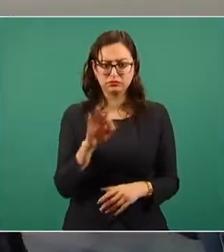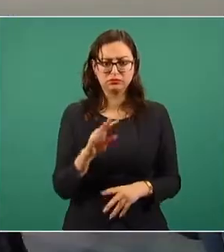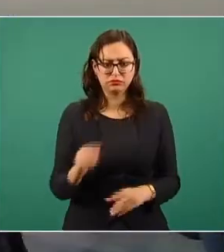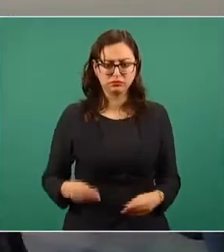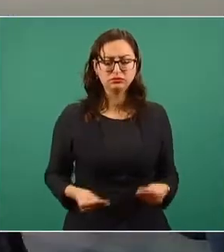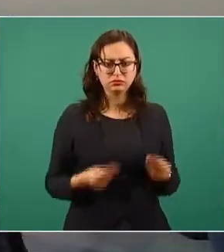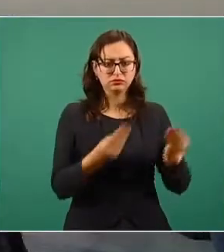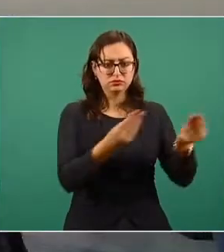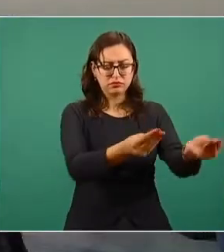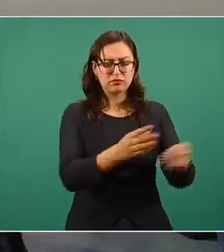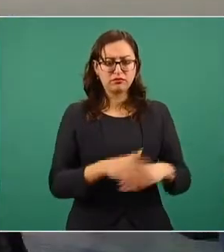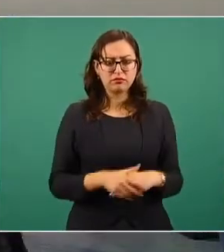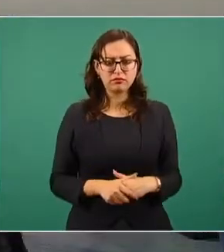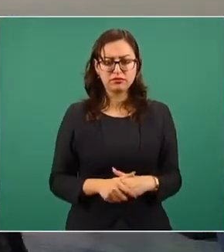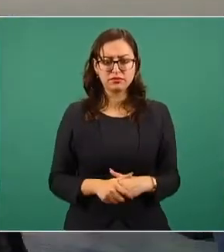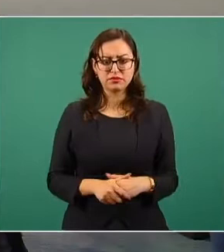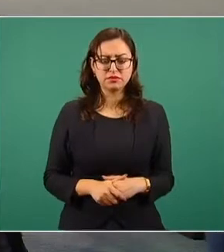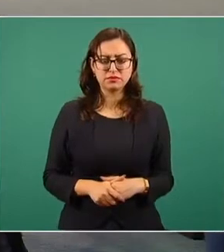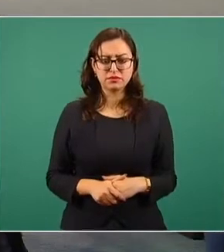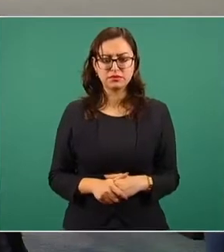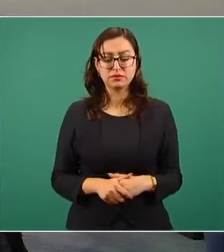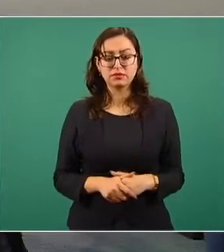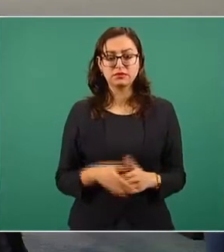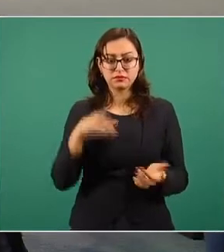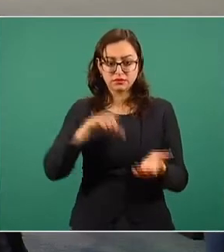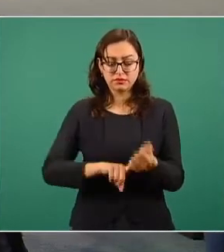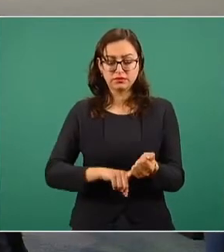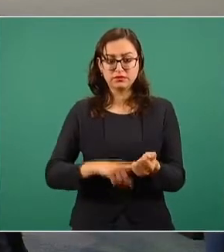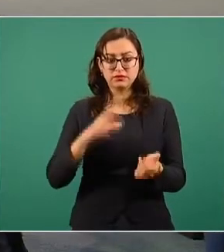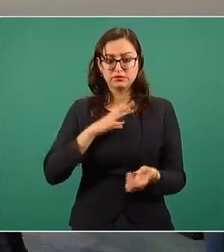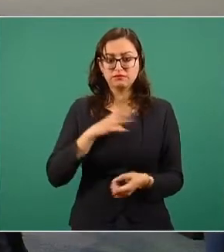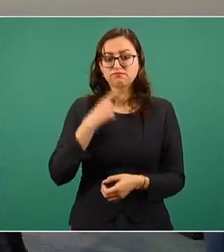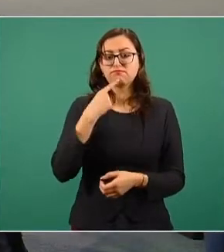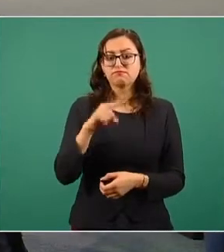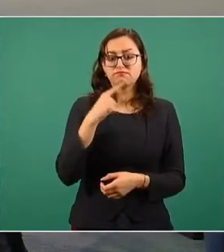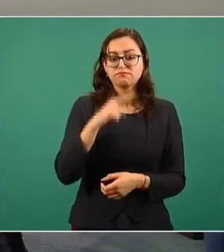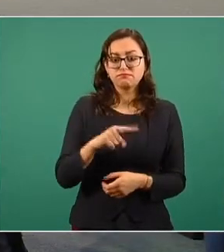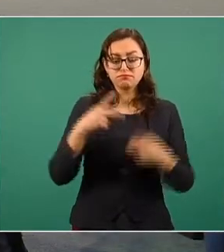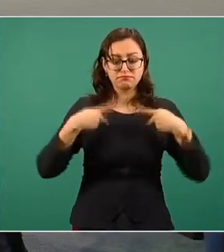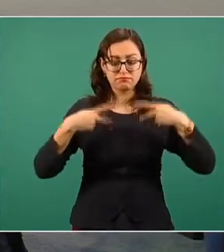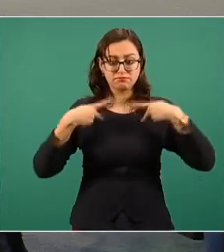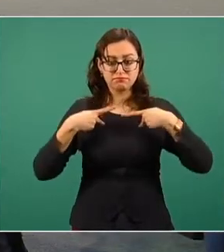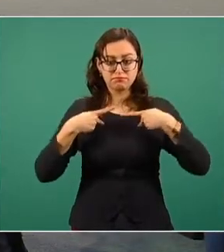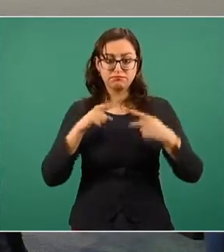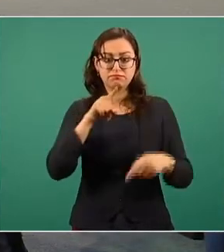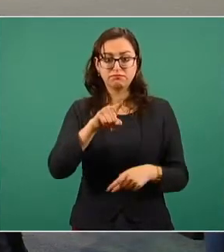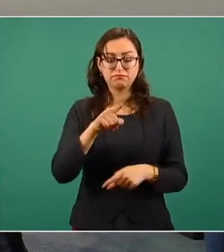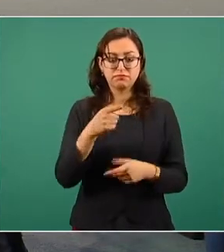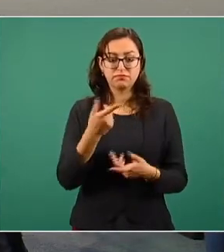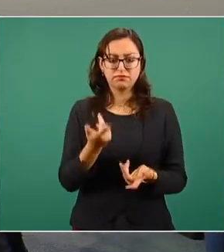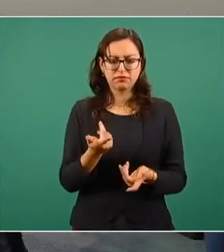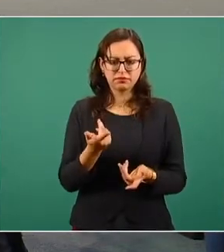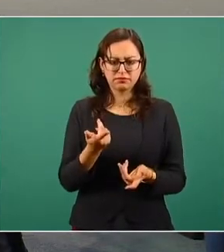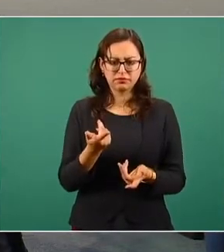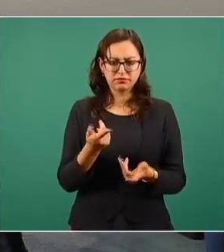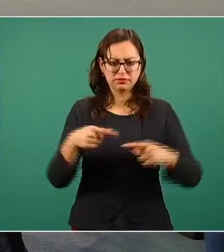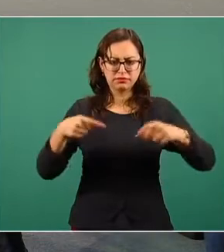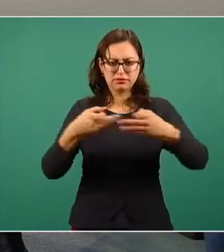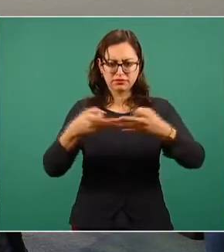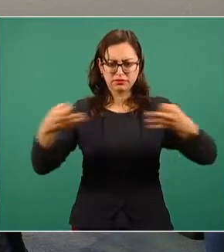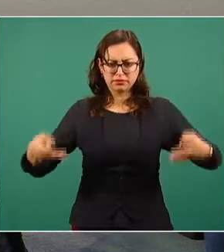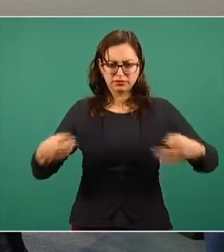puede entregar la lista al hay unas denuncias de ciudadanos donde piden una titulación de sus predios para que pueda